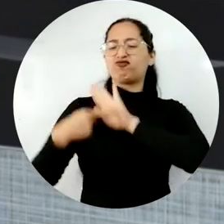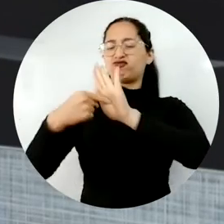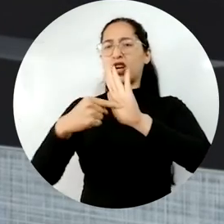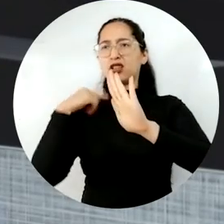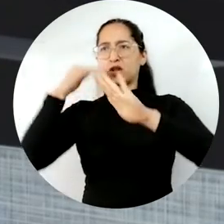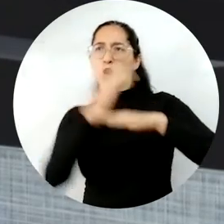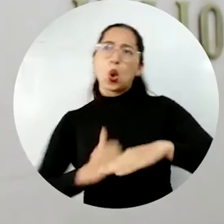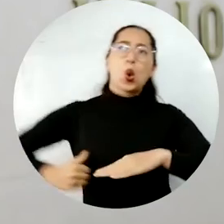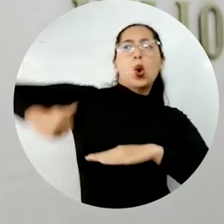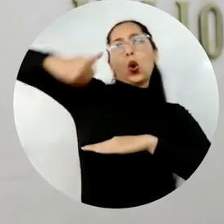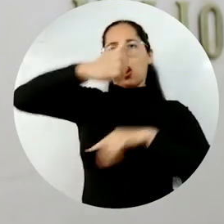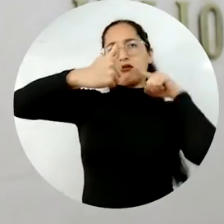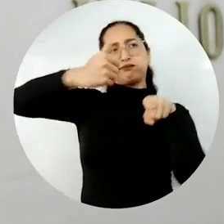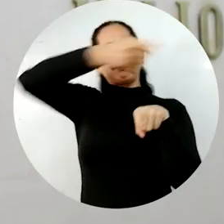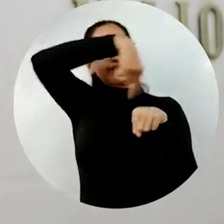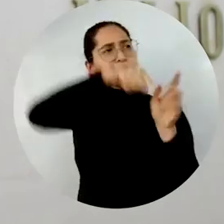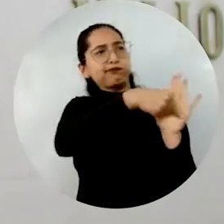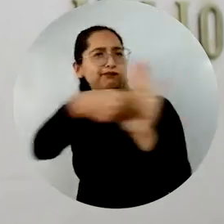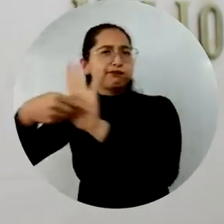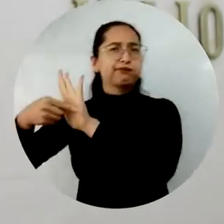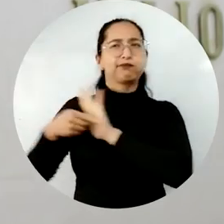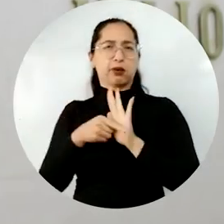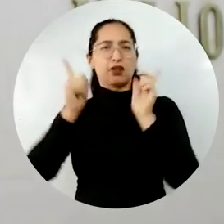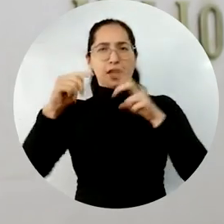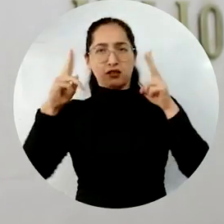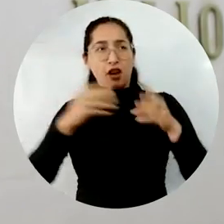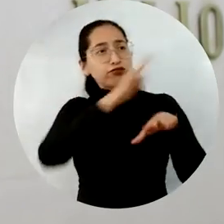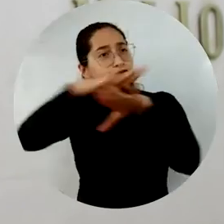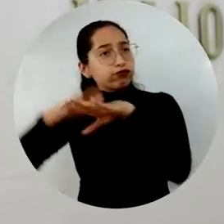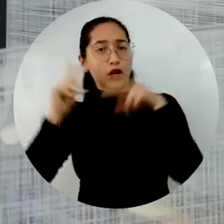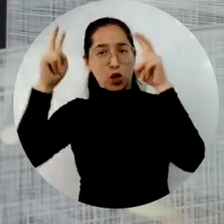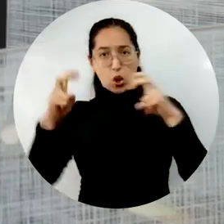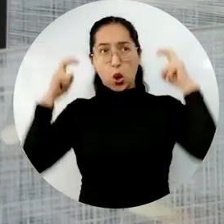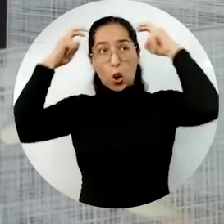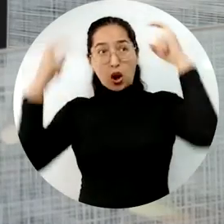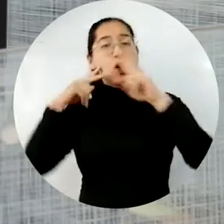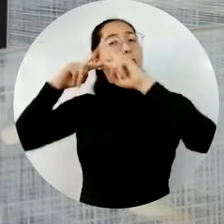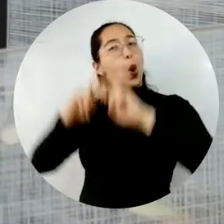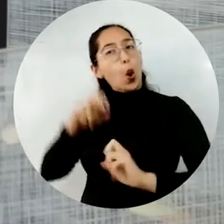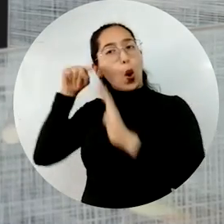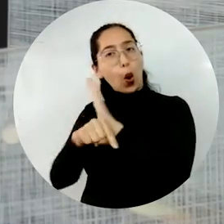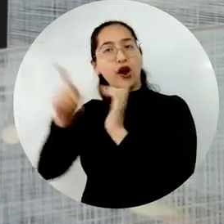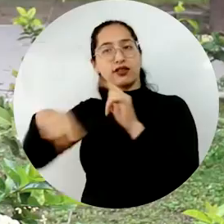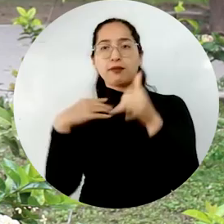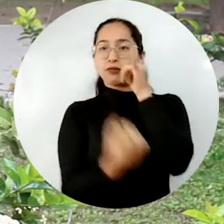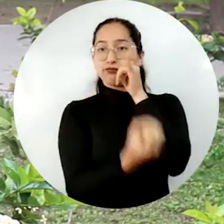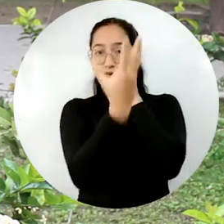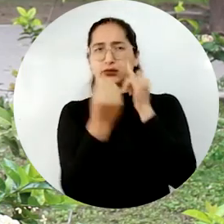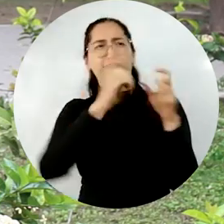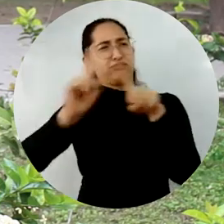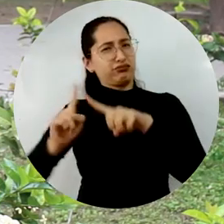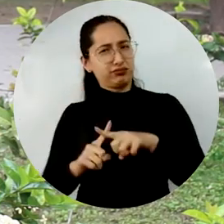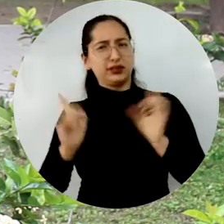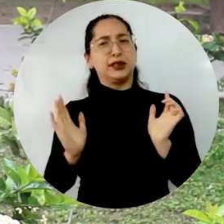posicionándose en el terreno de la producción de conocimiento, de la investigación, de la pedagogía. Me siento